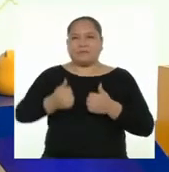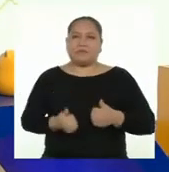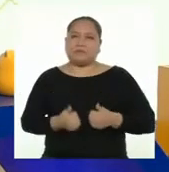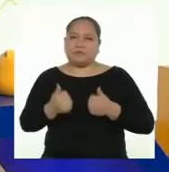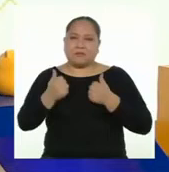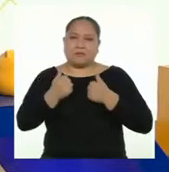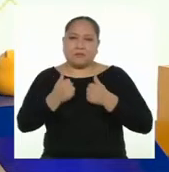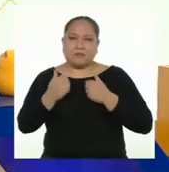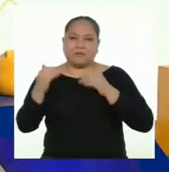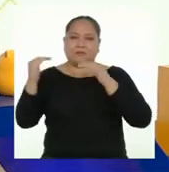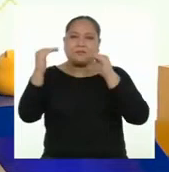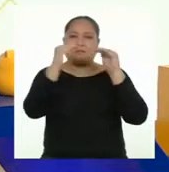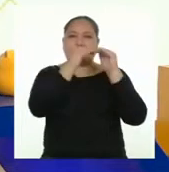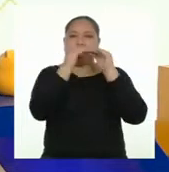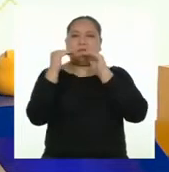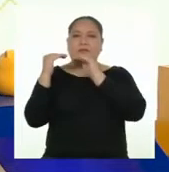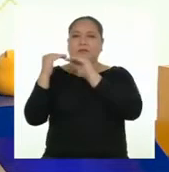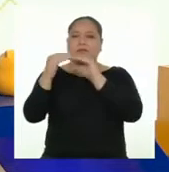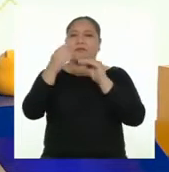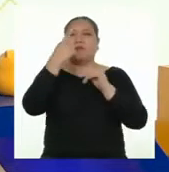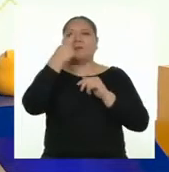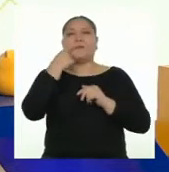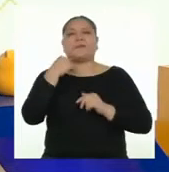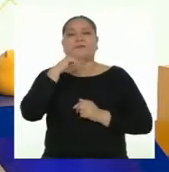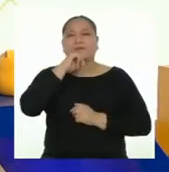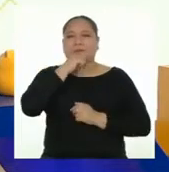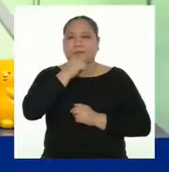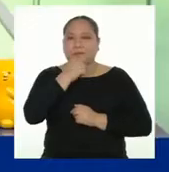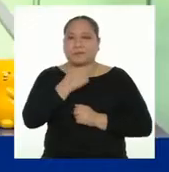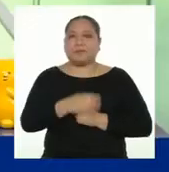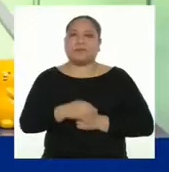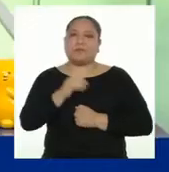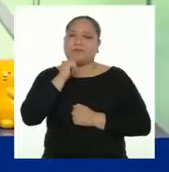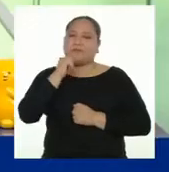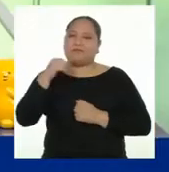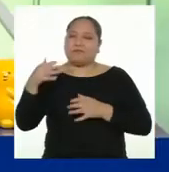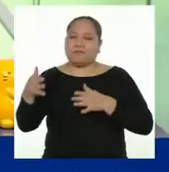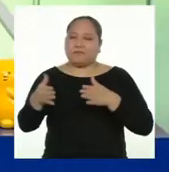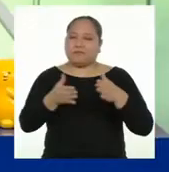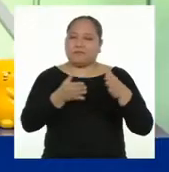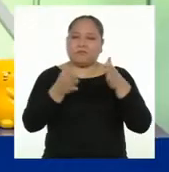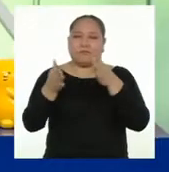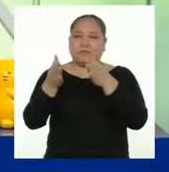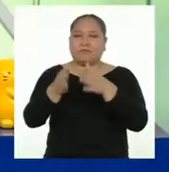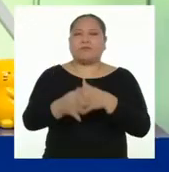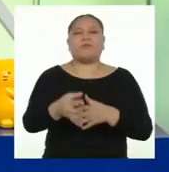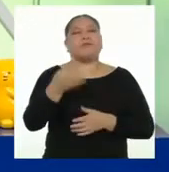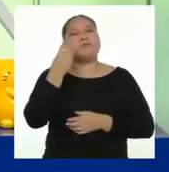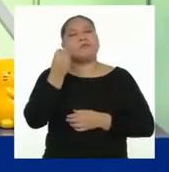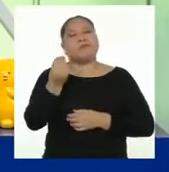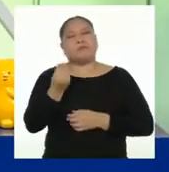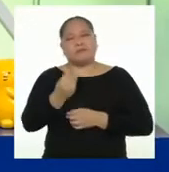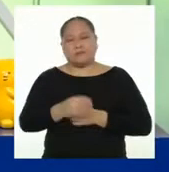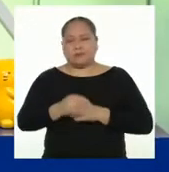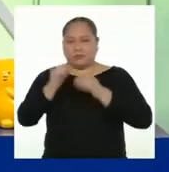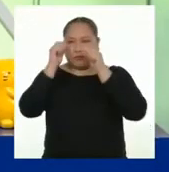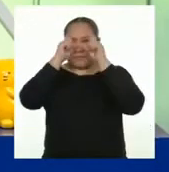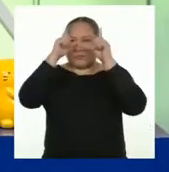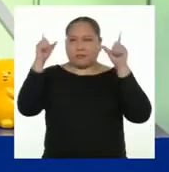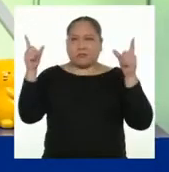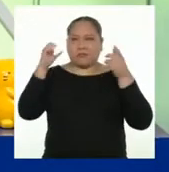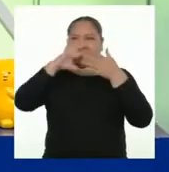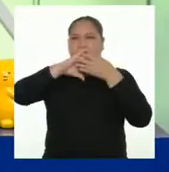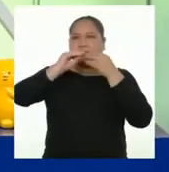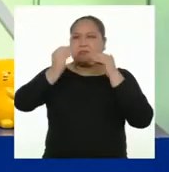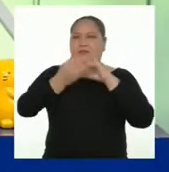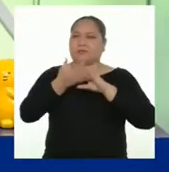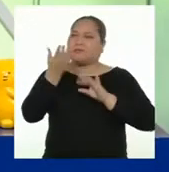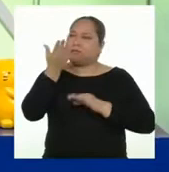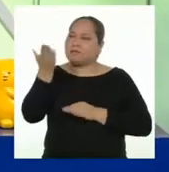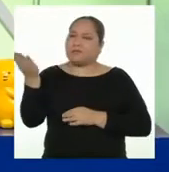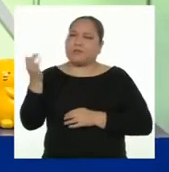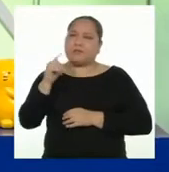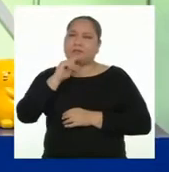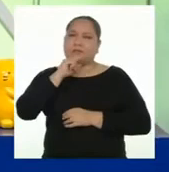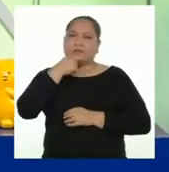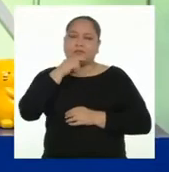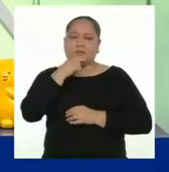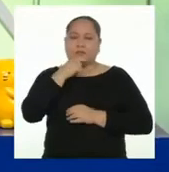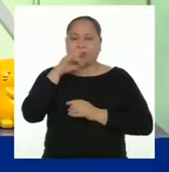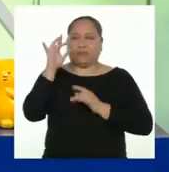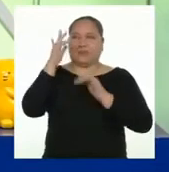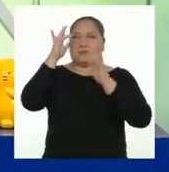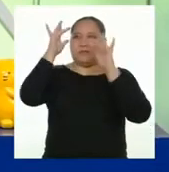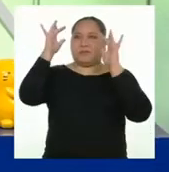recorrer, la igualdad entre mujeres y hombres. ¿Por qué se nos hacen tan impresionantes las historias de estas mujeres